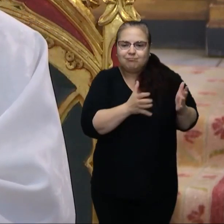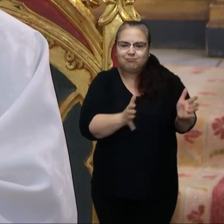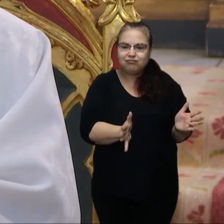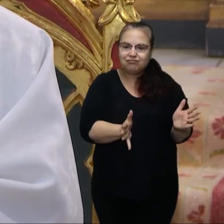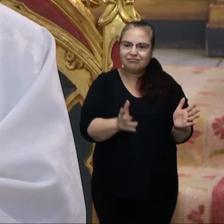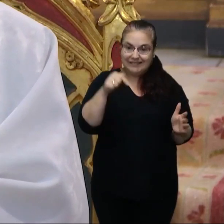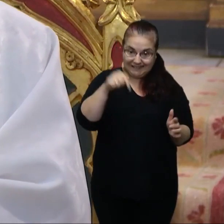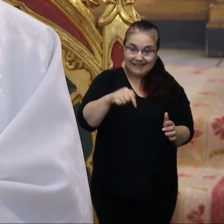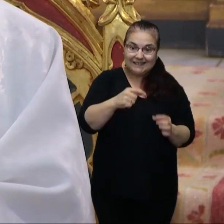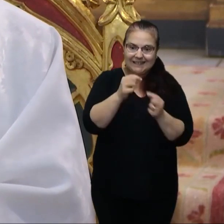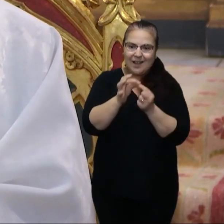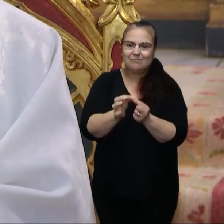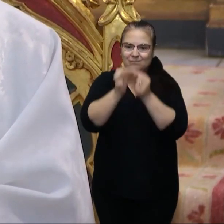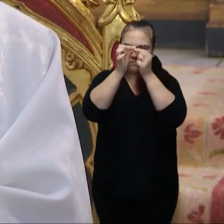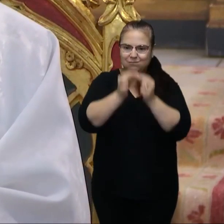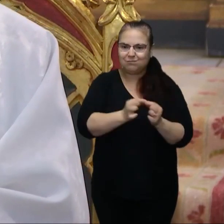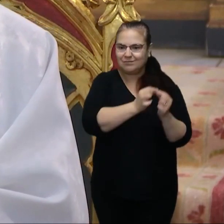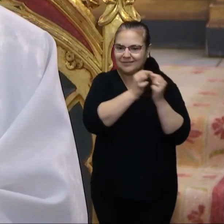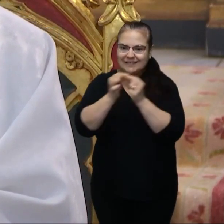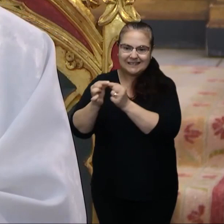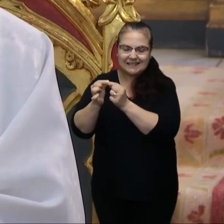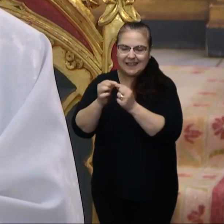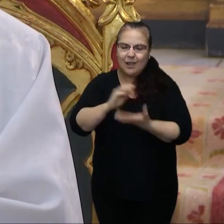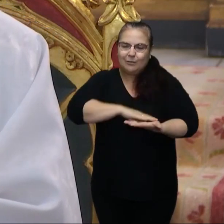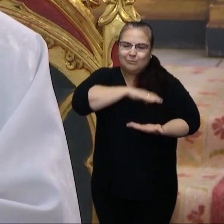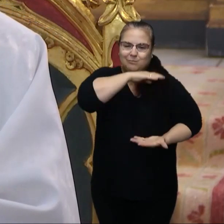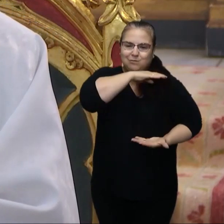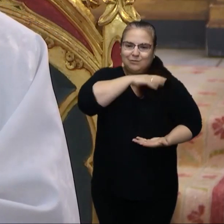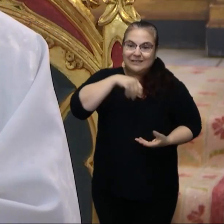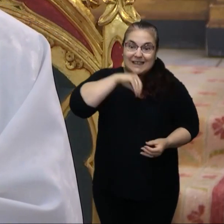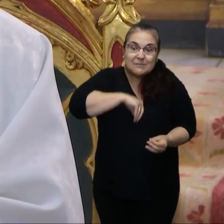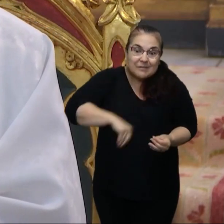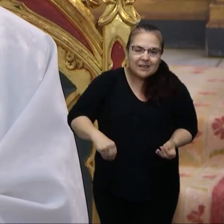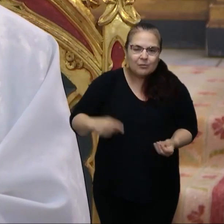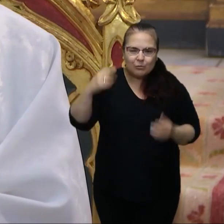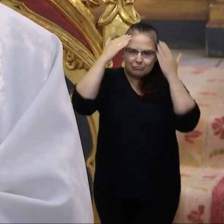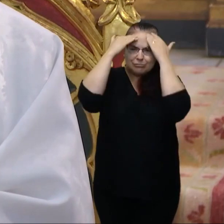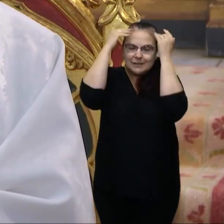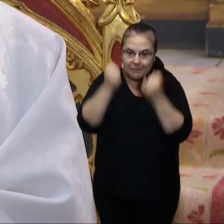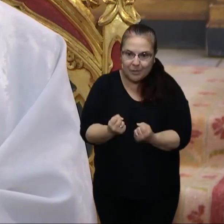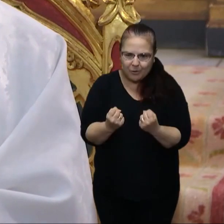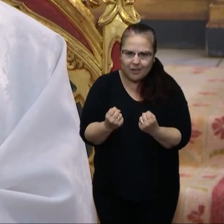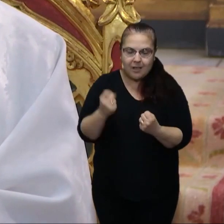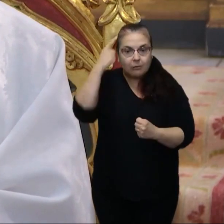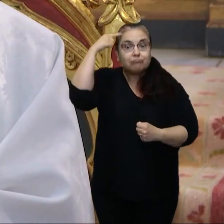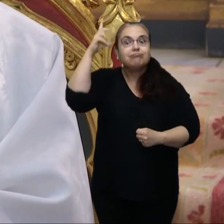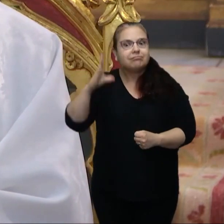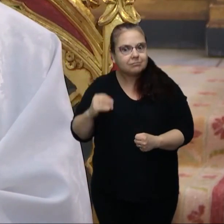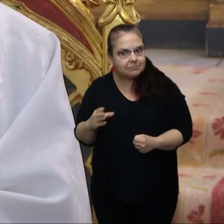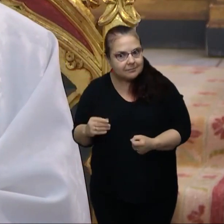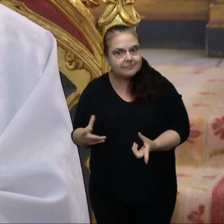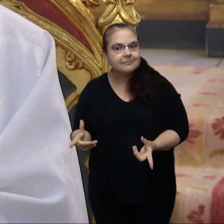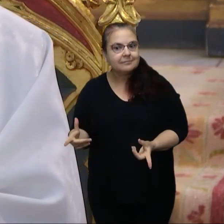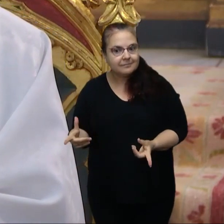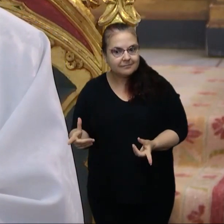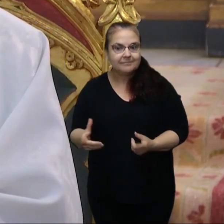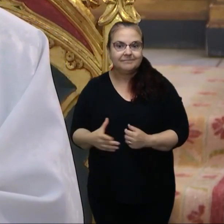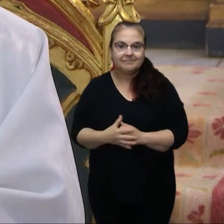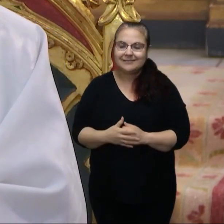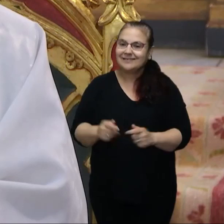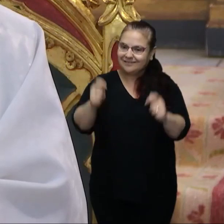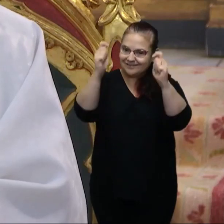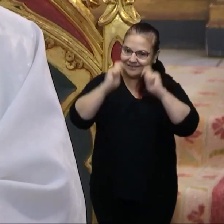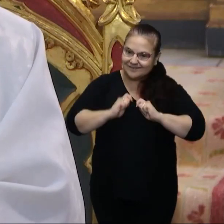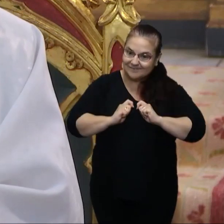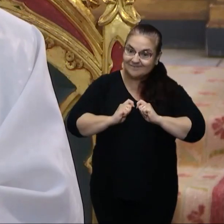Eucaristía y que nos lo llene de espíritu, de sabiduría y de inteligencia. Que nos